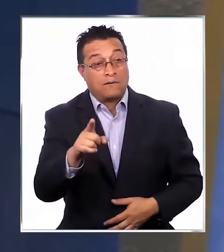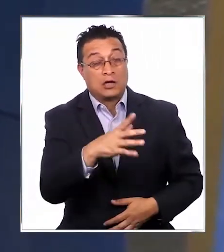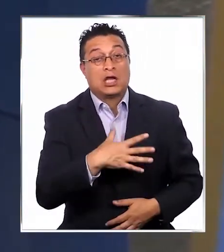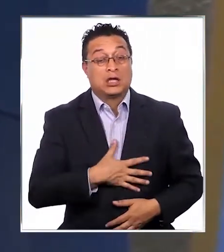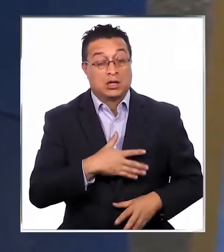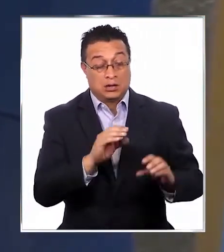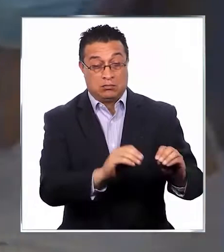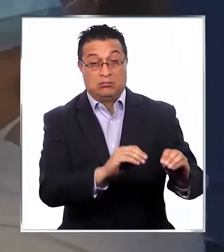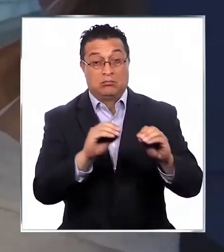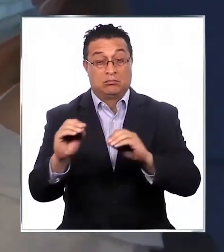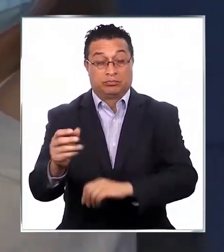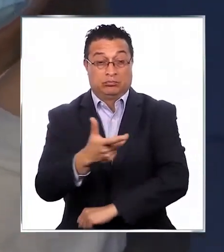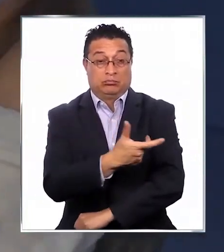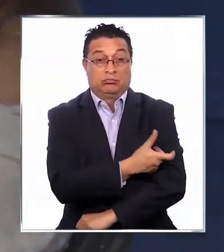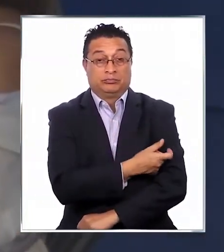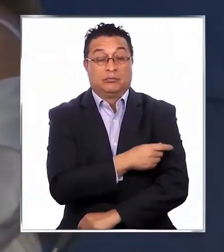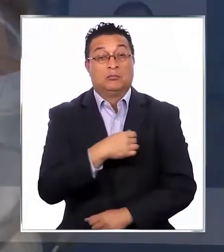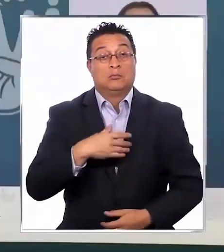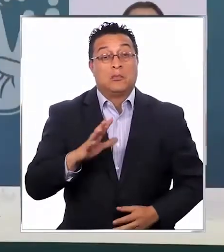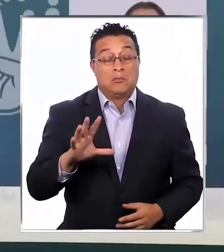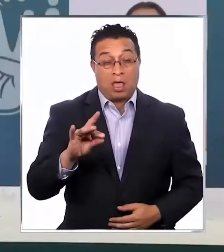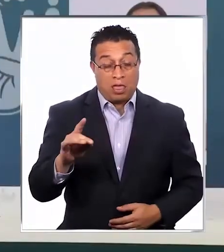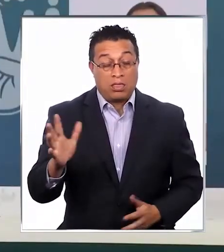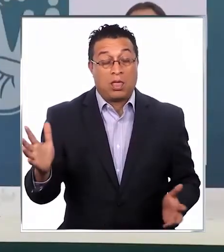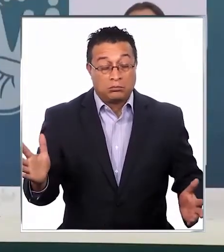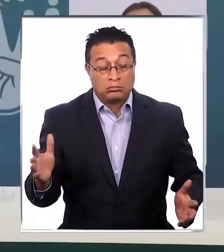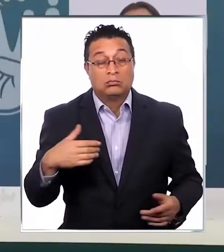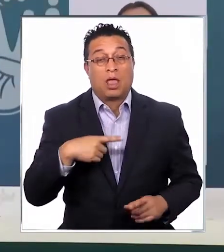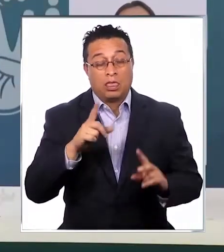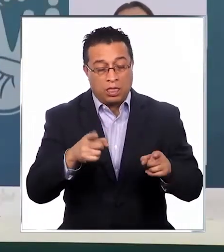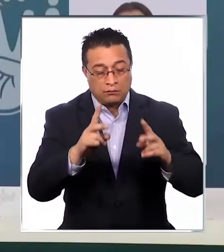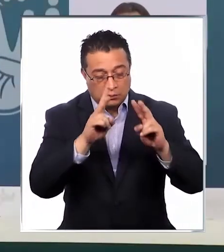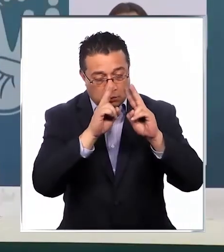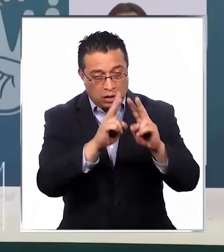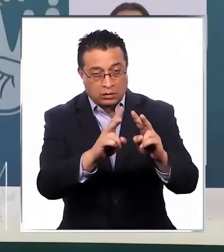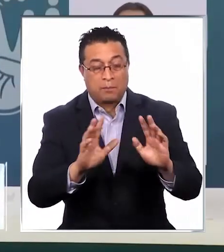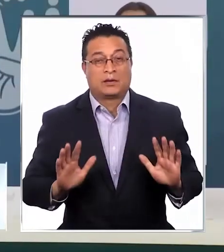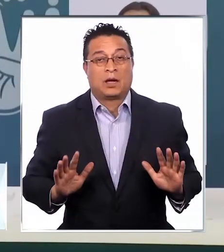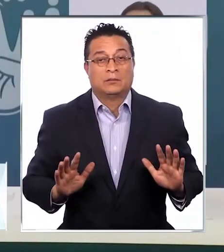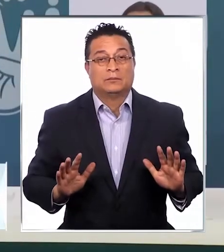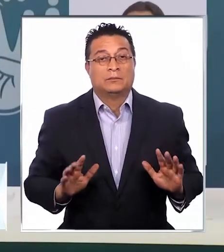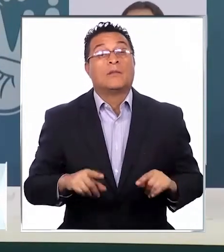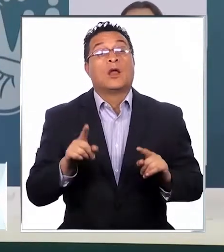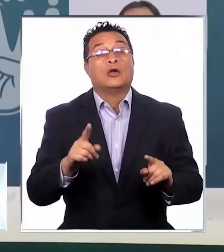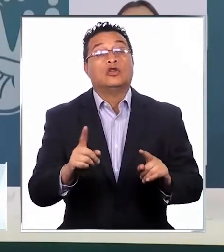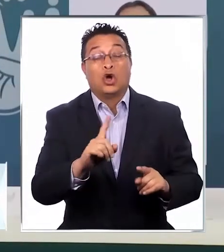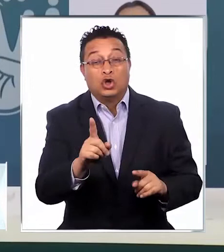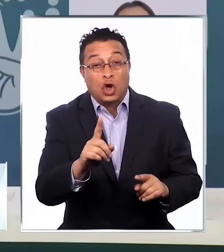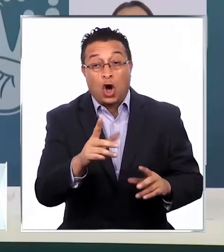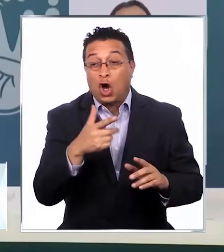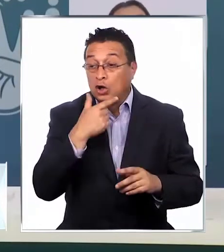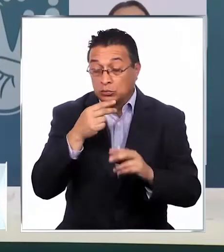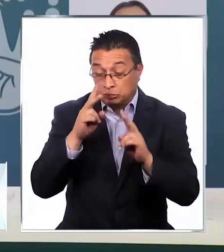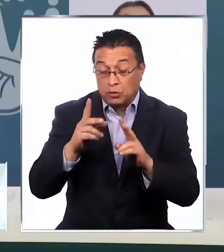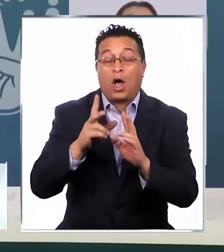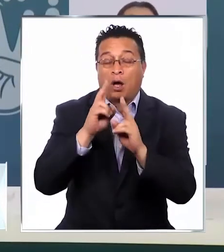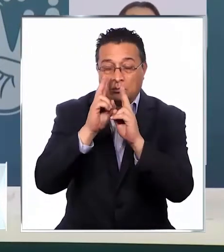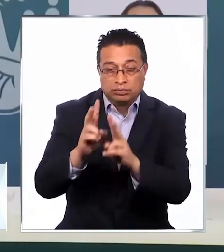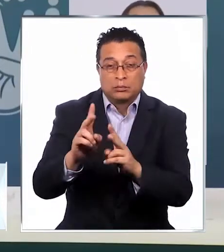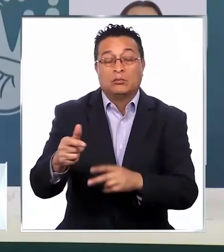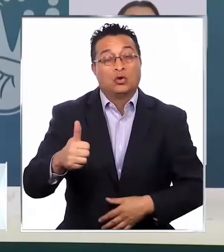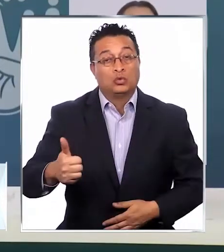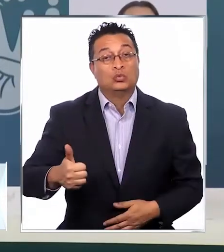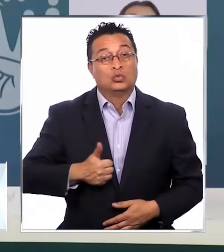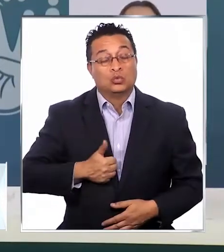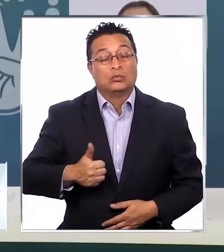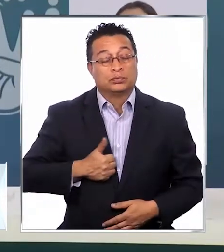y quiere postergar su vacunación en relación a su edad, yo creo que hay que respetarlo. El que no lo haga también hay que respetarlo porque